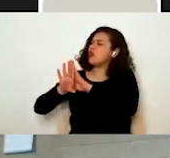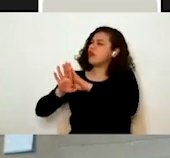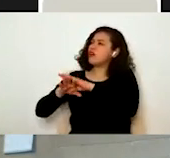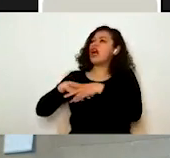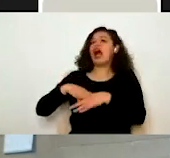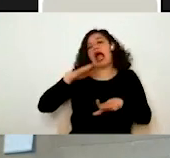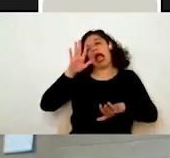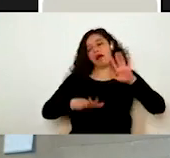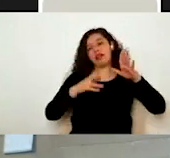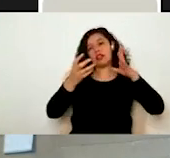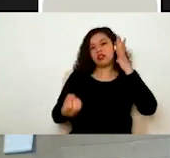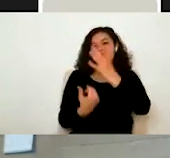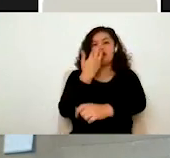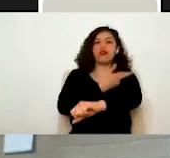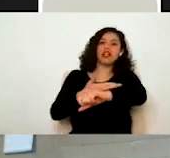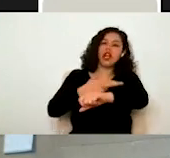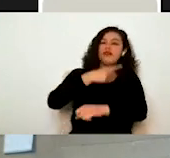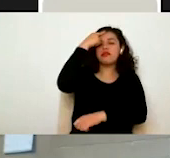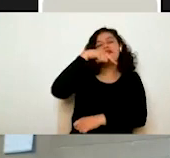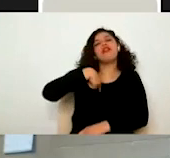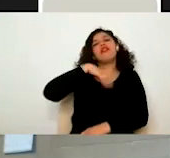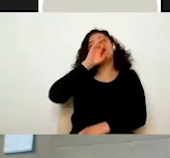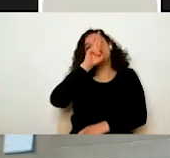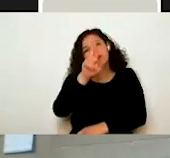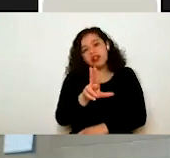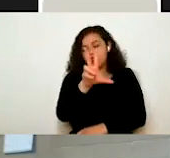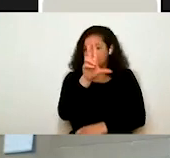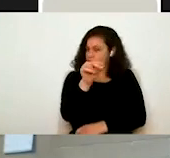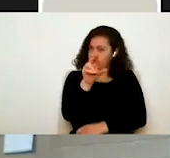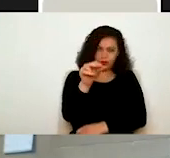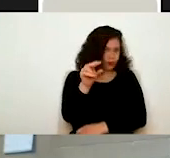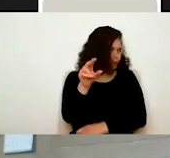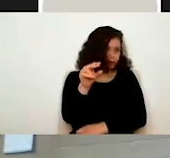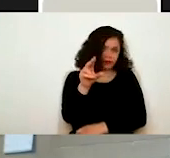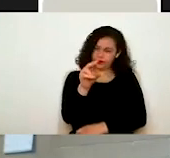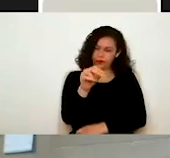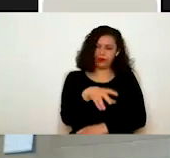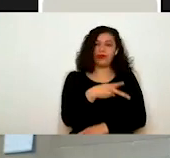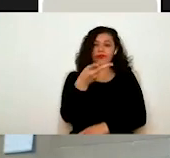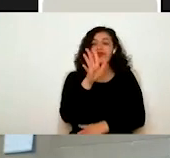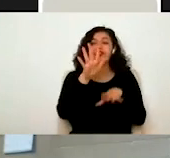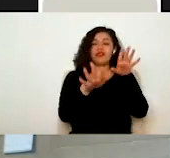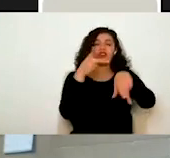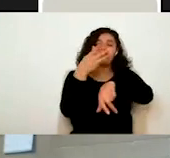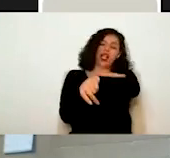como respuesta a un requerimiento, ¿no? Eso lo que a veces ocasiona es que a lo mejor su trámite